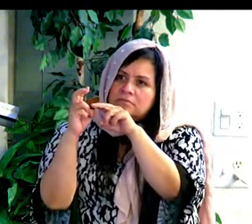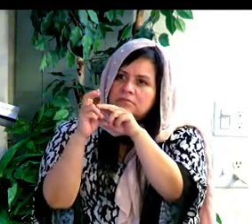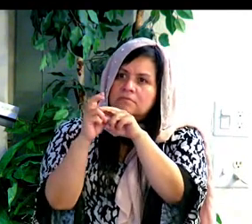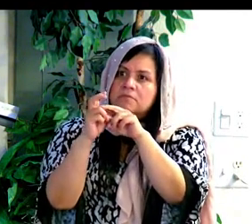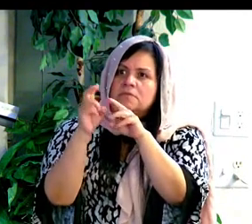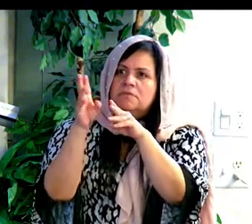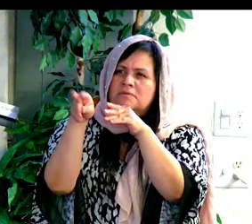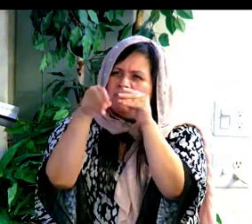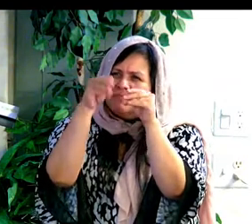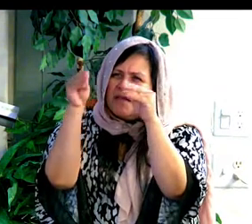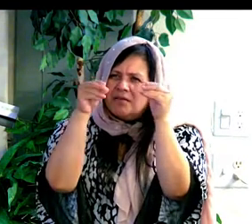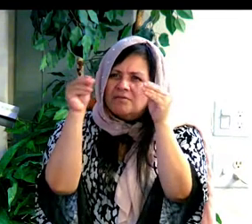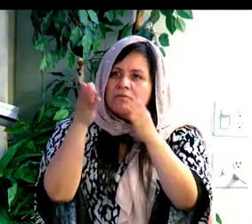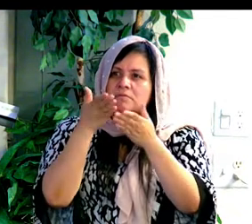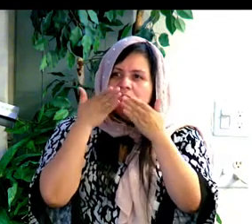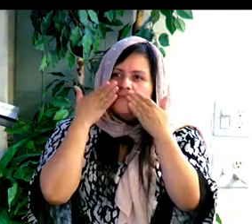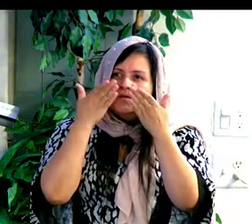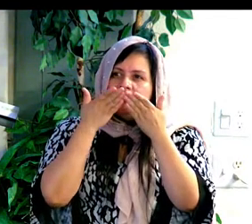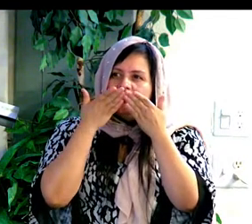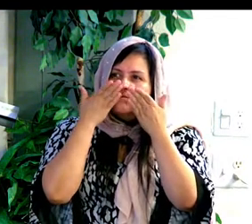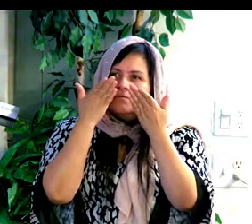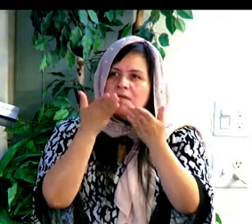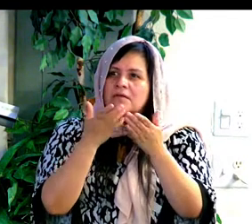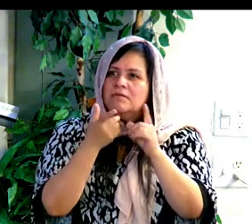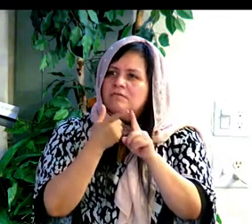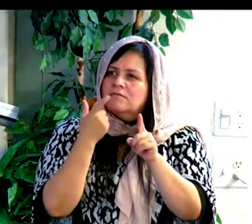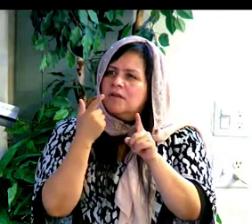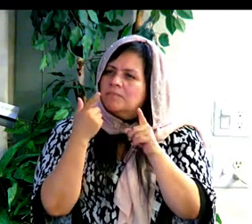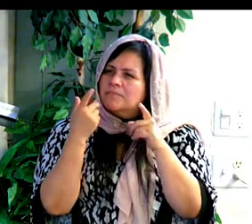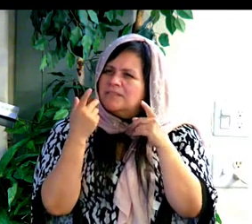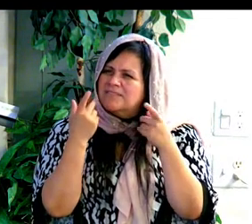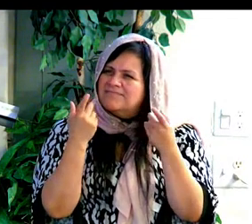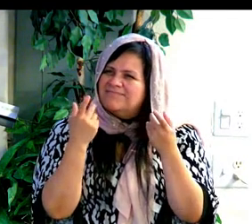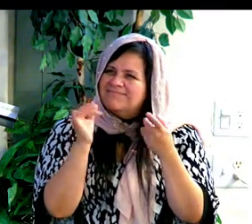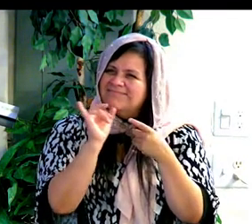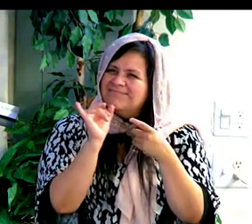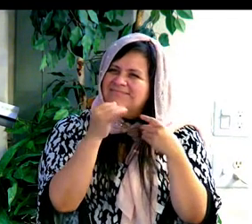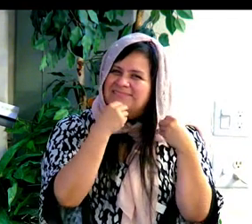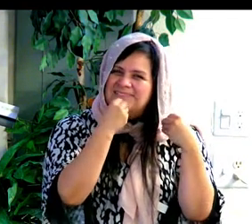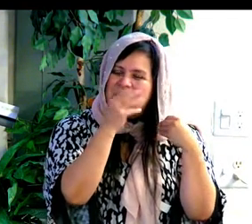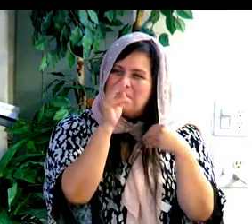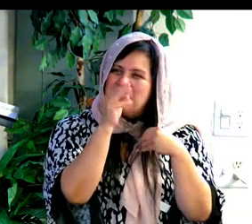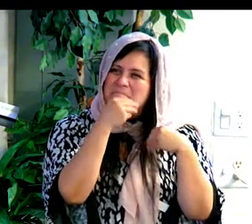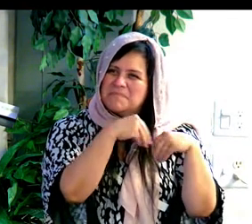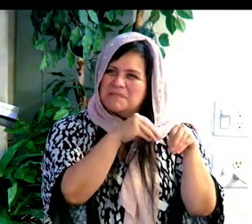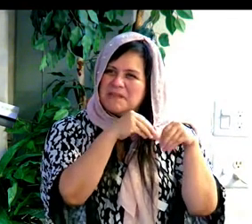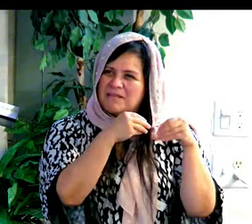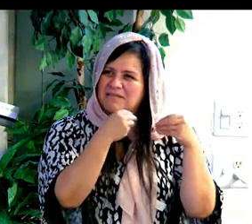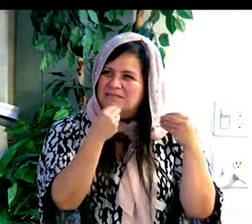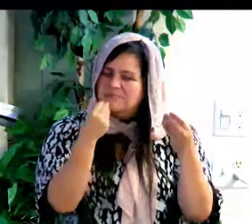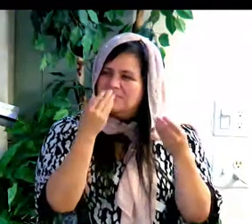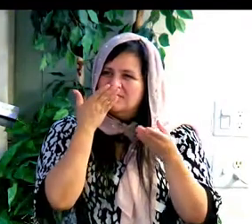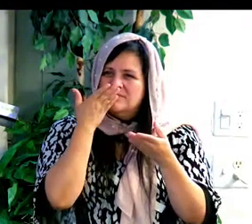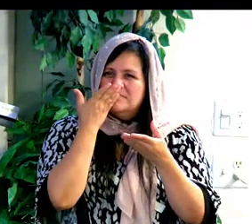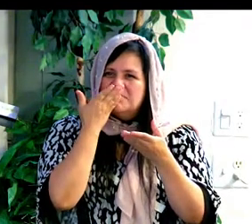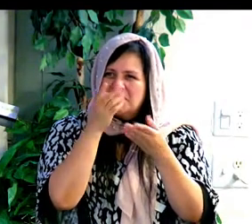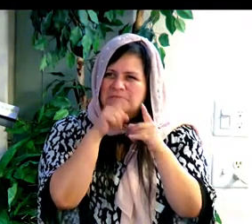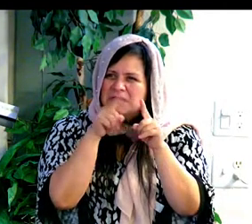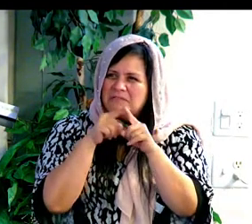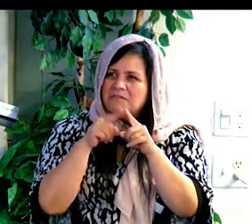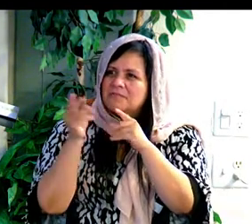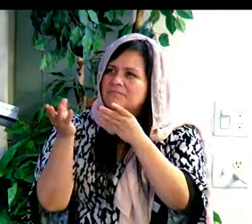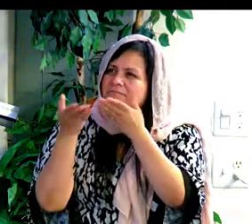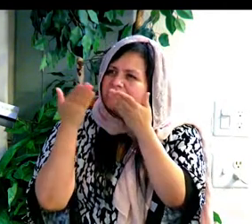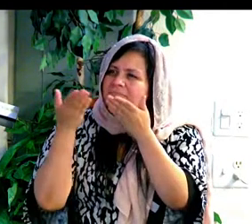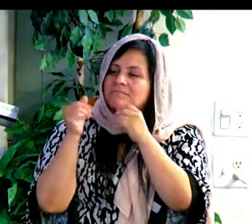aromáticos del mercader? Y aquí es la litera de Salomón. Sesenta valientes